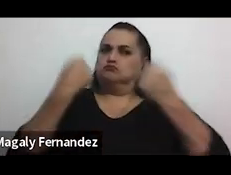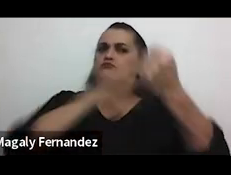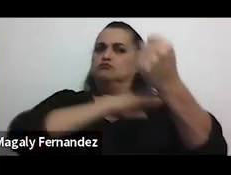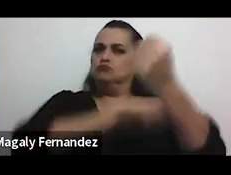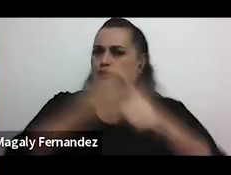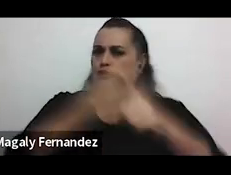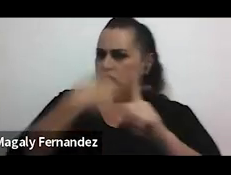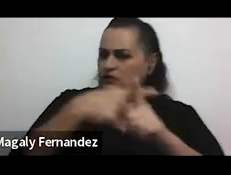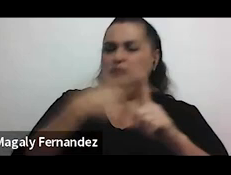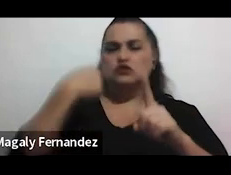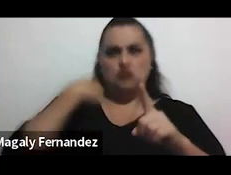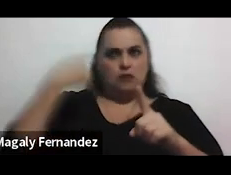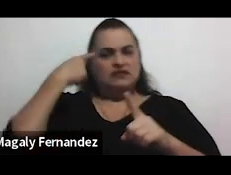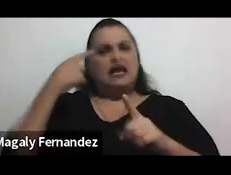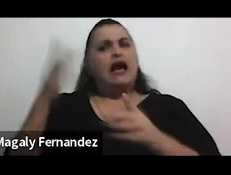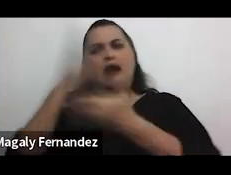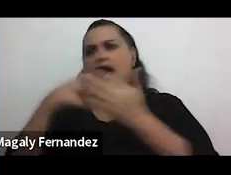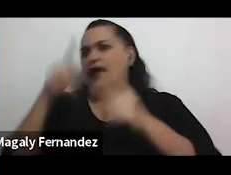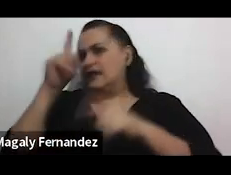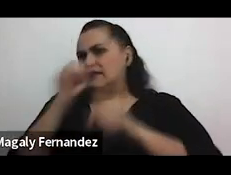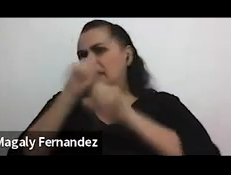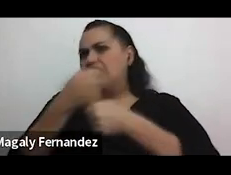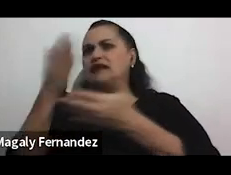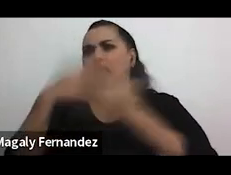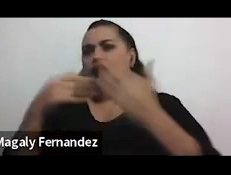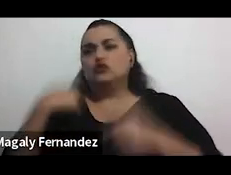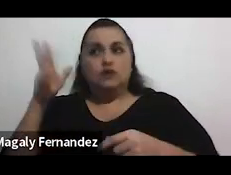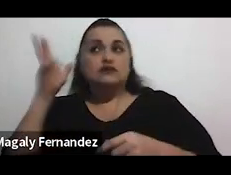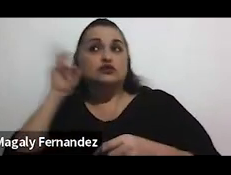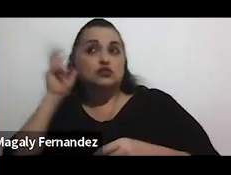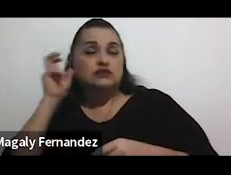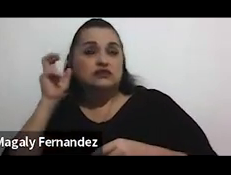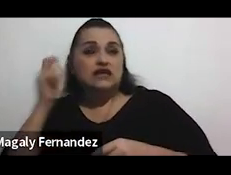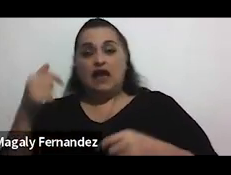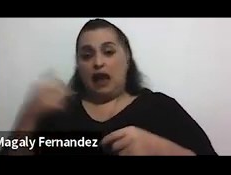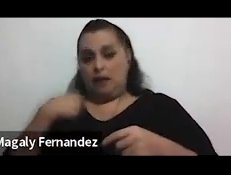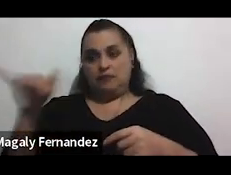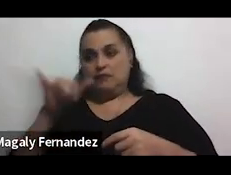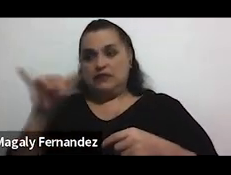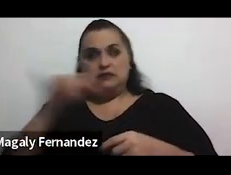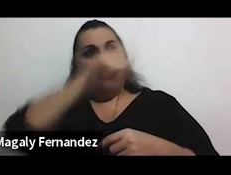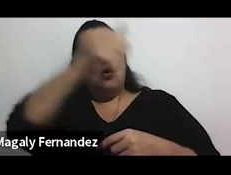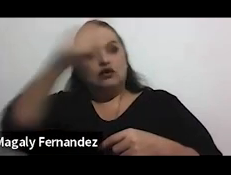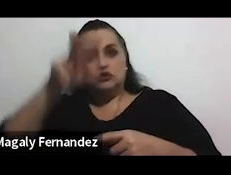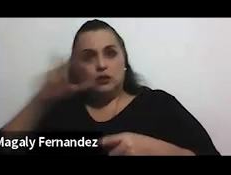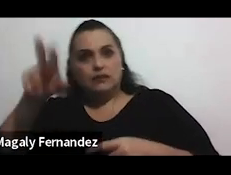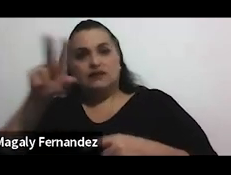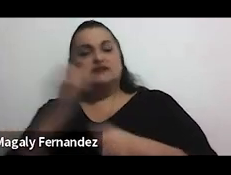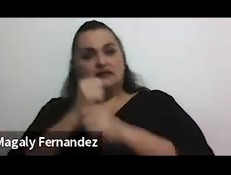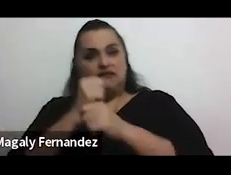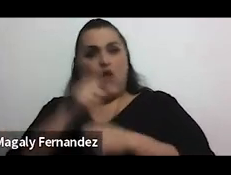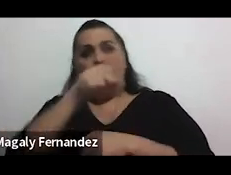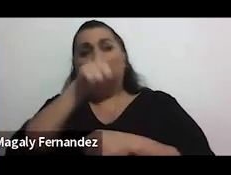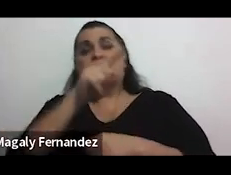dije no aquí alguien tiene que hacer algo porque yo ya había escuchado que lo mismo estaba pasando con otras compañeras del trabajo y ellas lo que